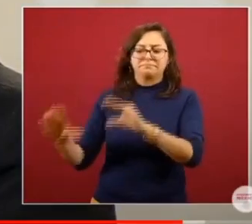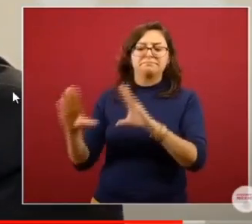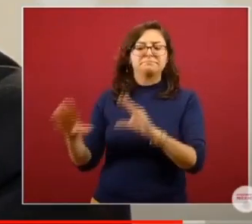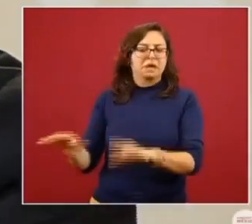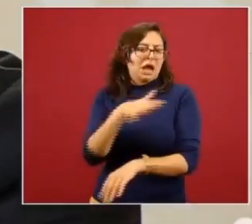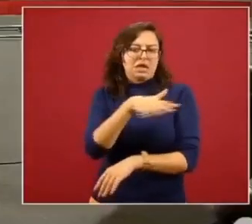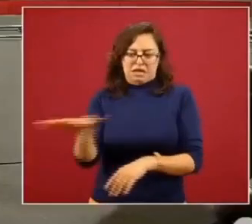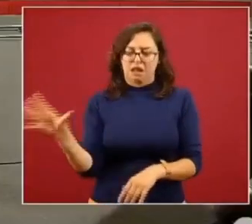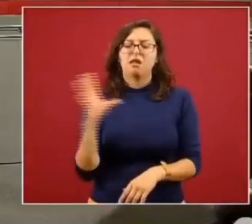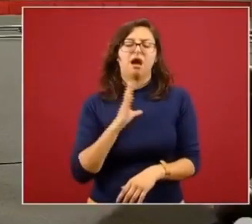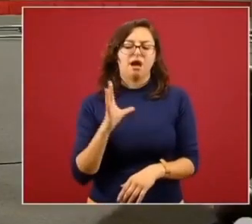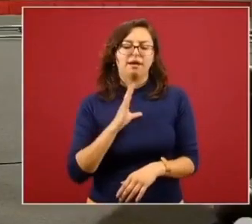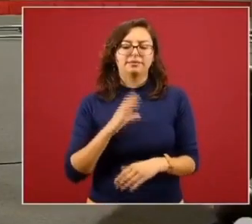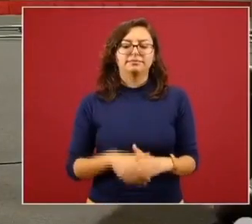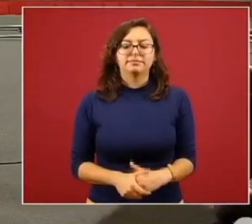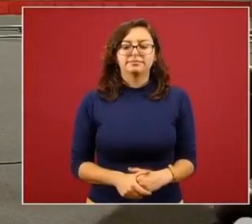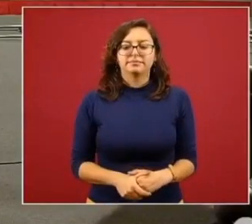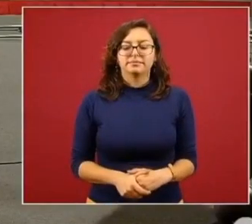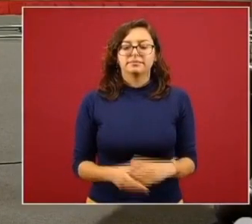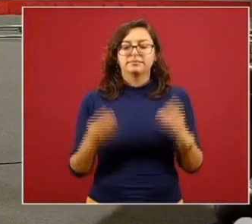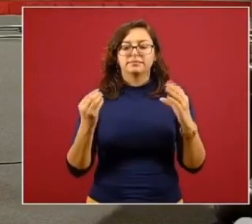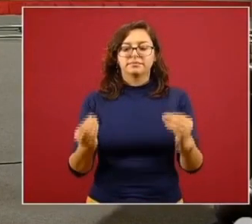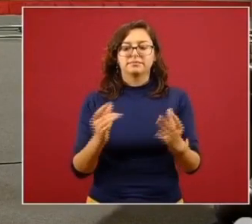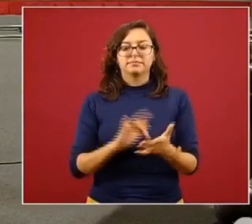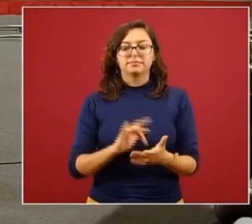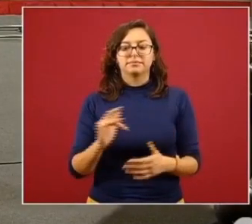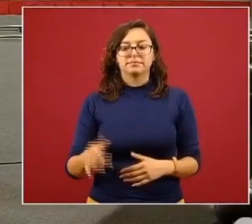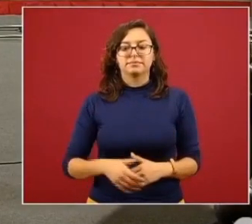en general. Muchas gracias.